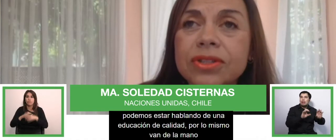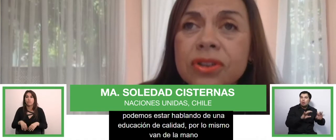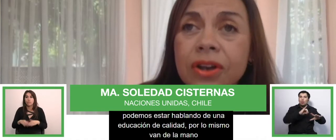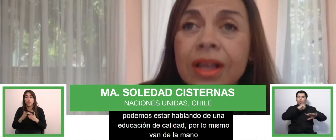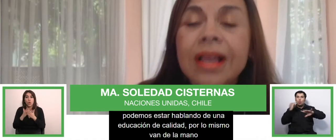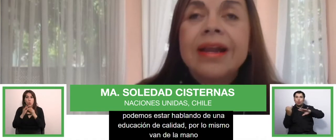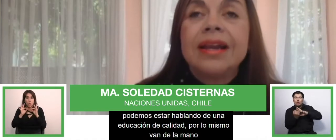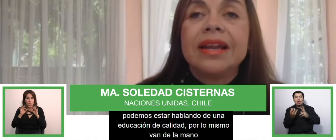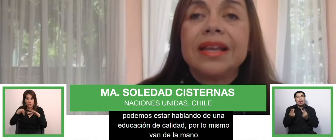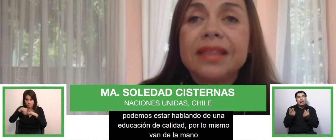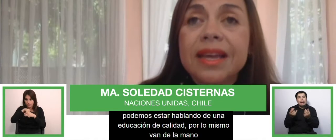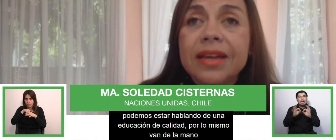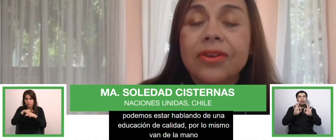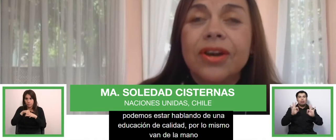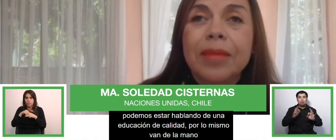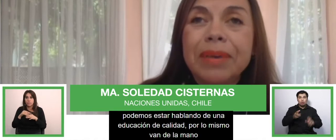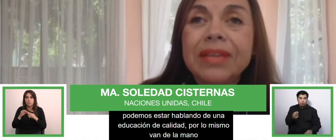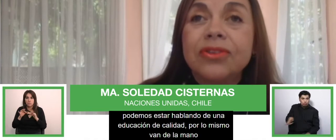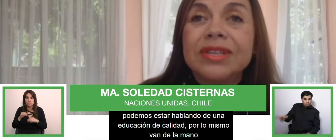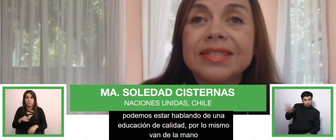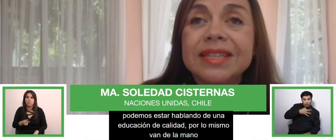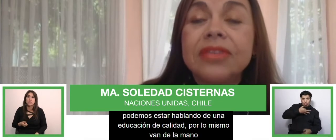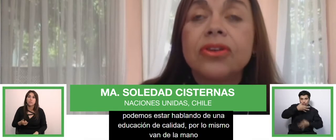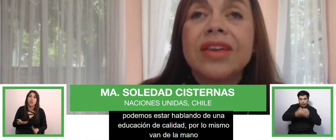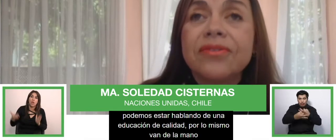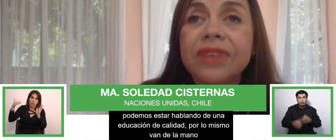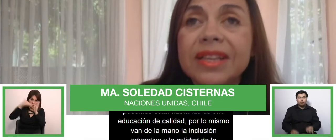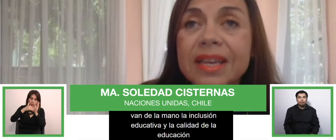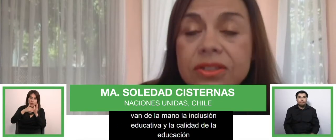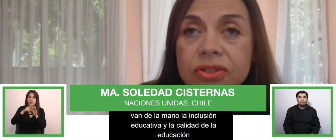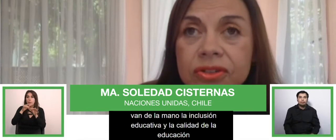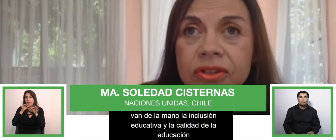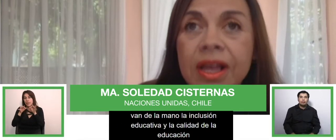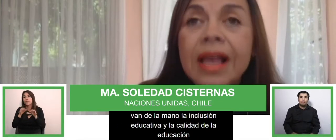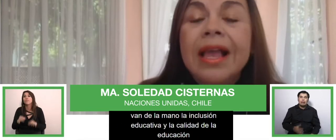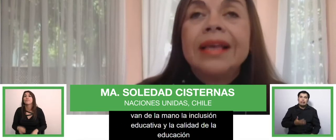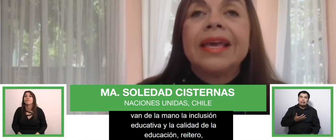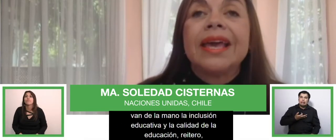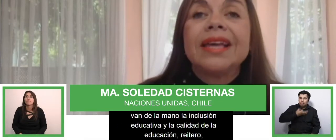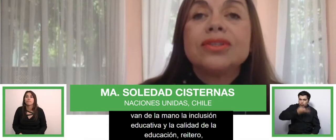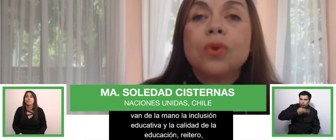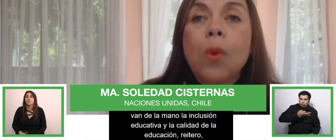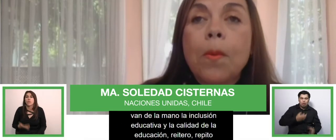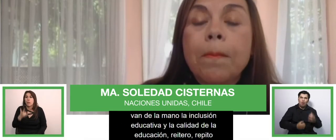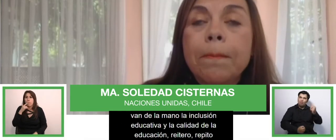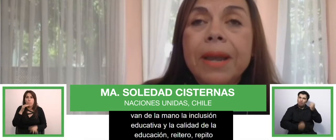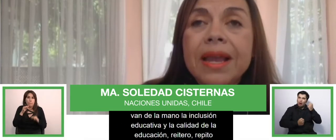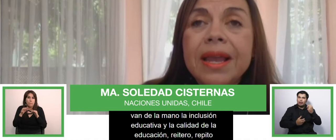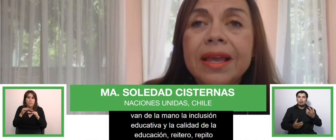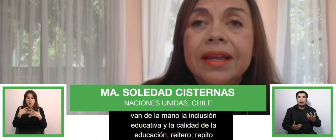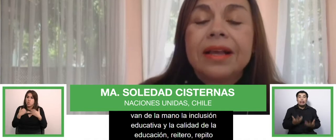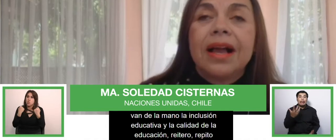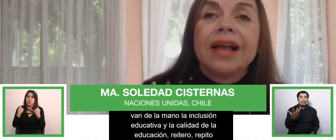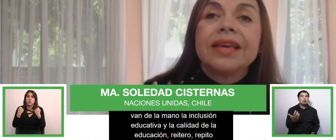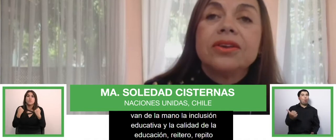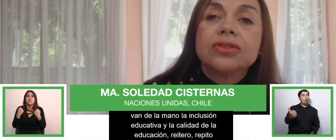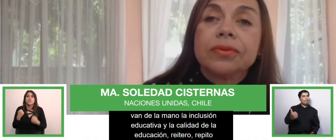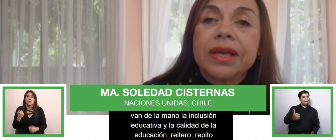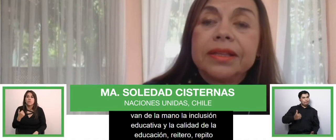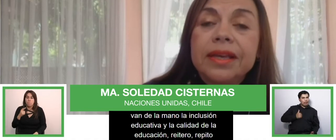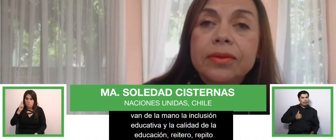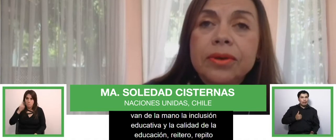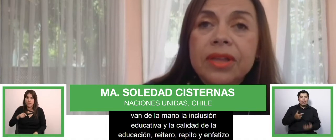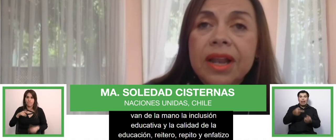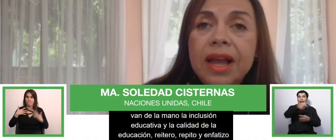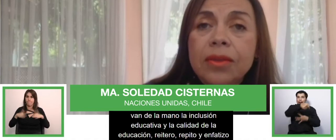educación. Reitero, repito, insisto y enfatizo que es cumplir aquellos